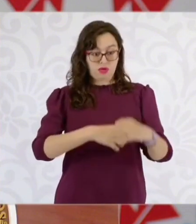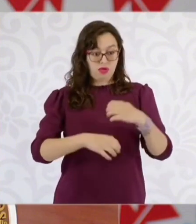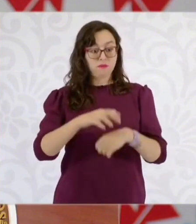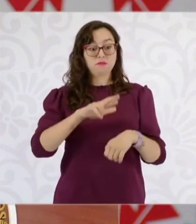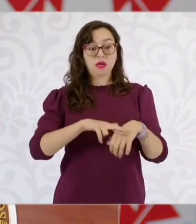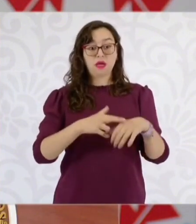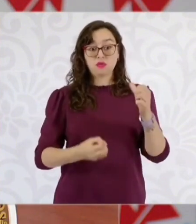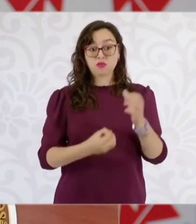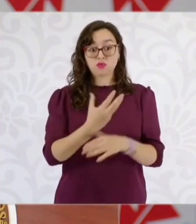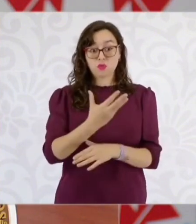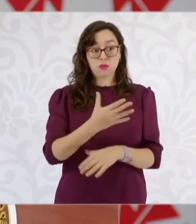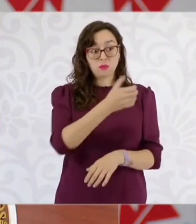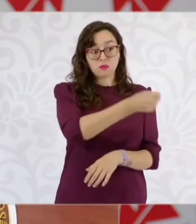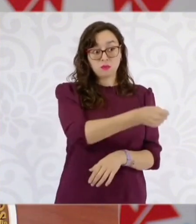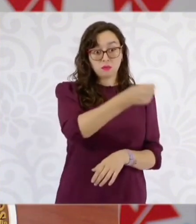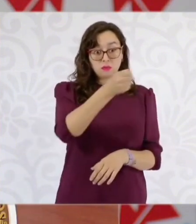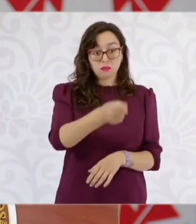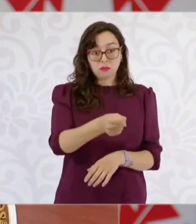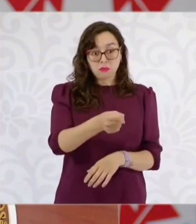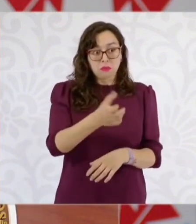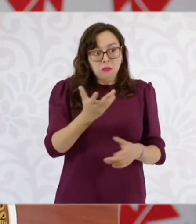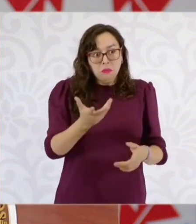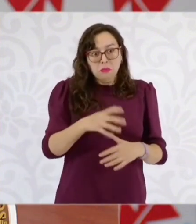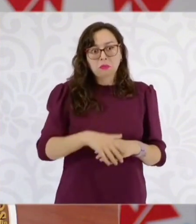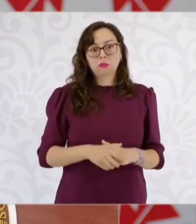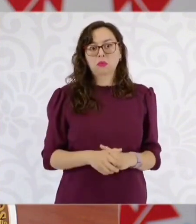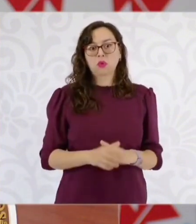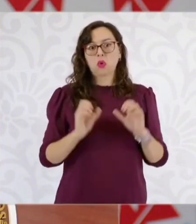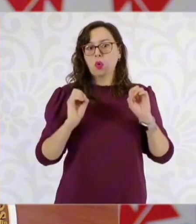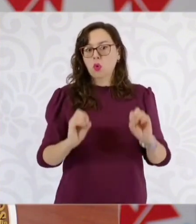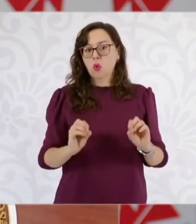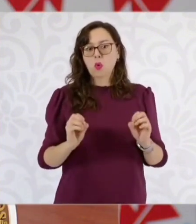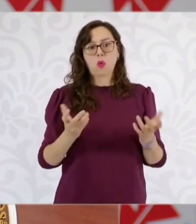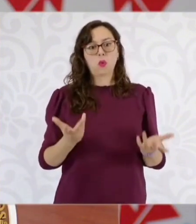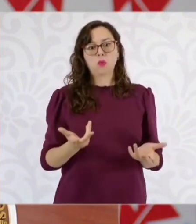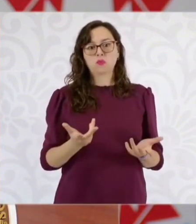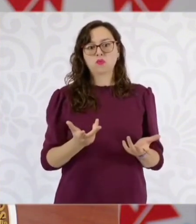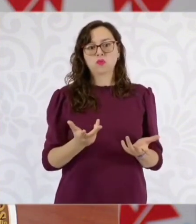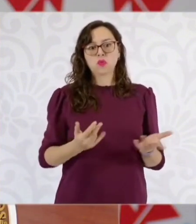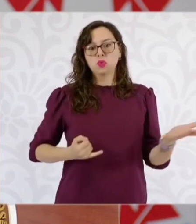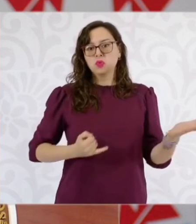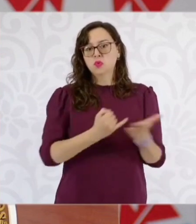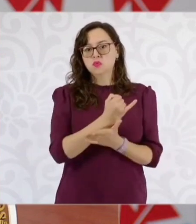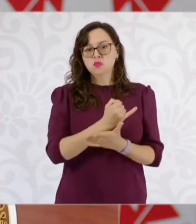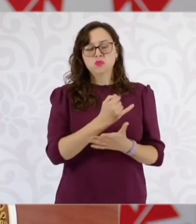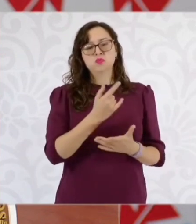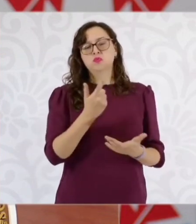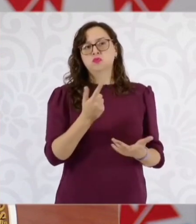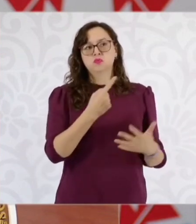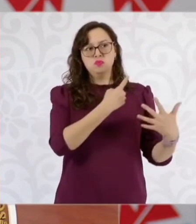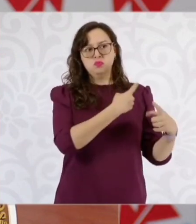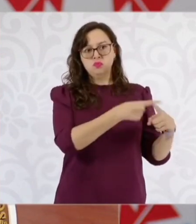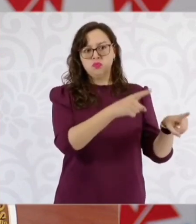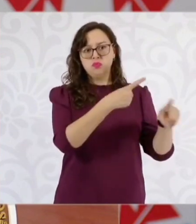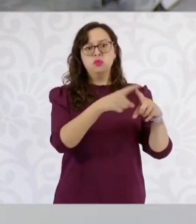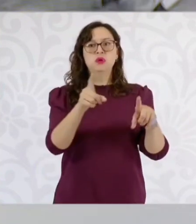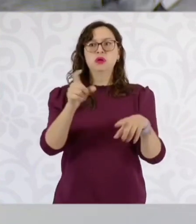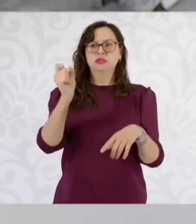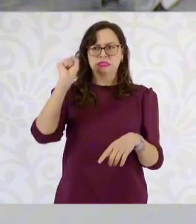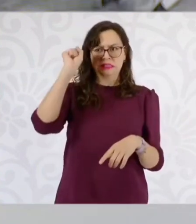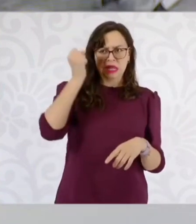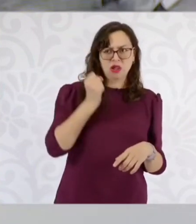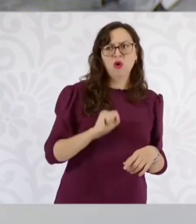el presidente Trump o las acciones que se han realizado no sólo en Sinaloa, sino en todo el país,